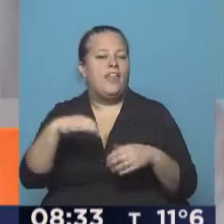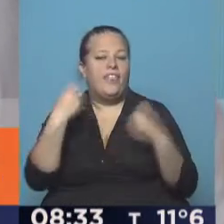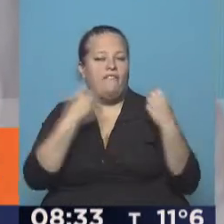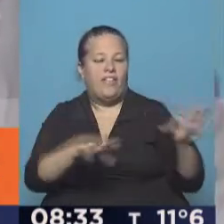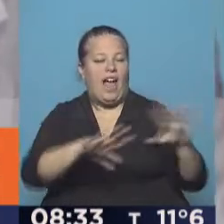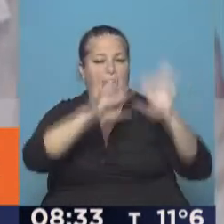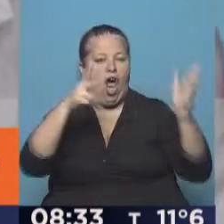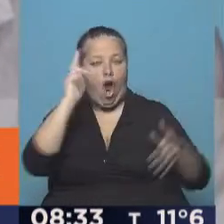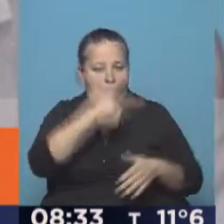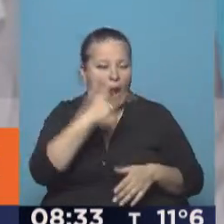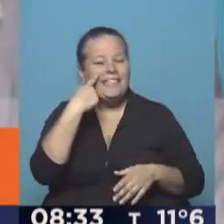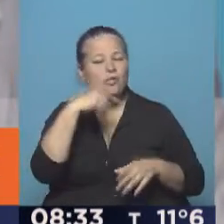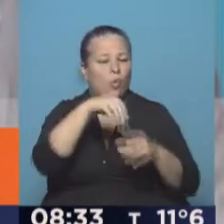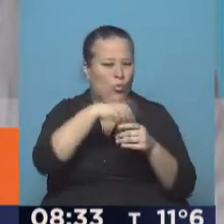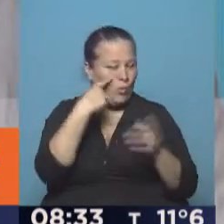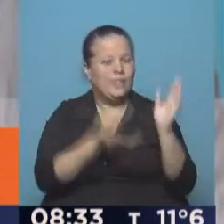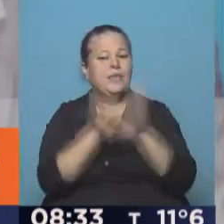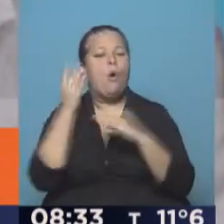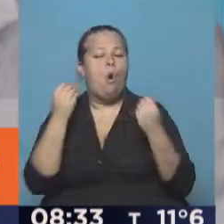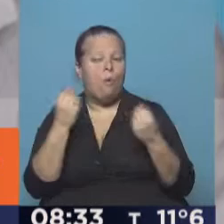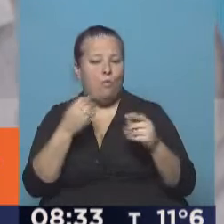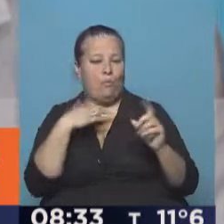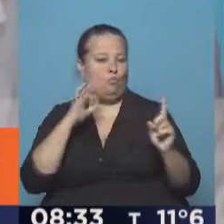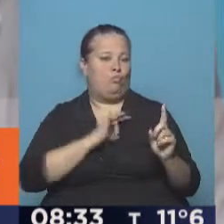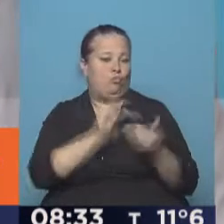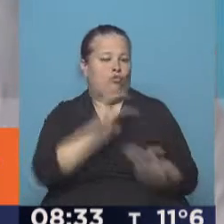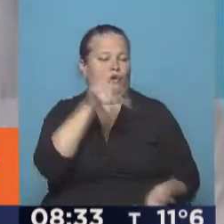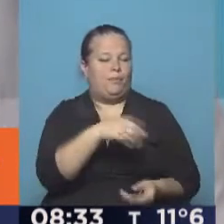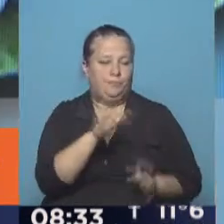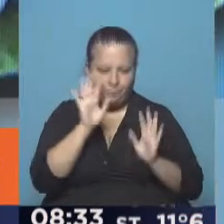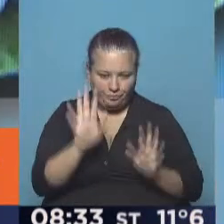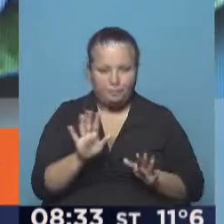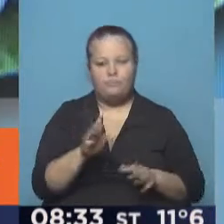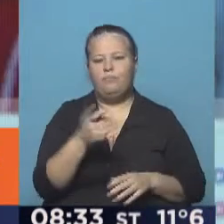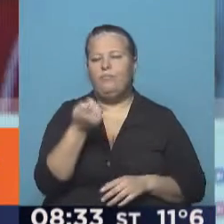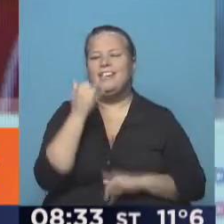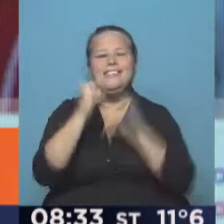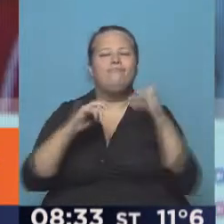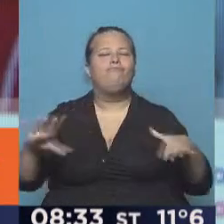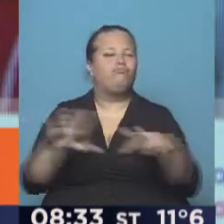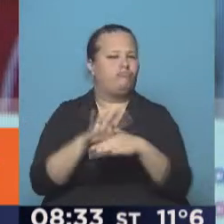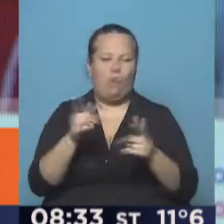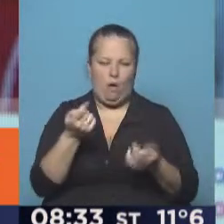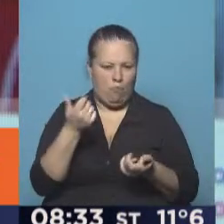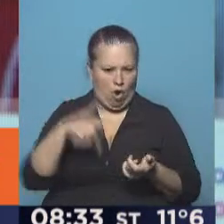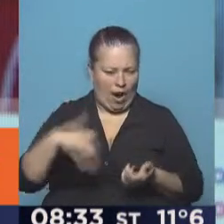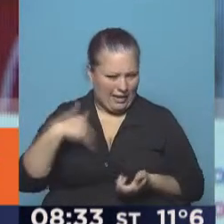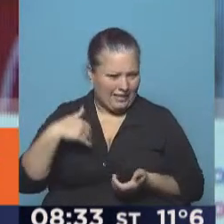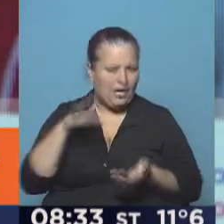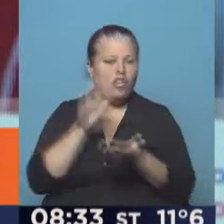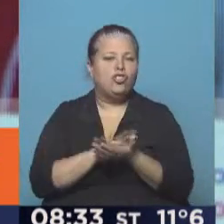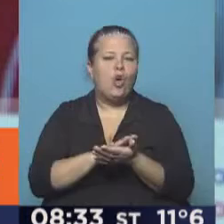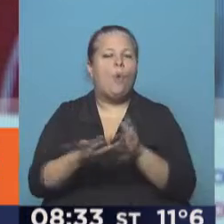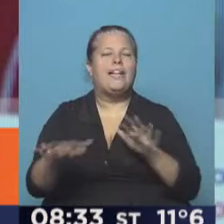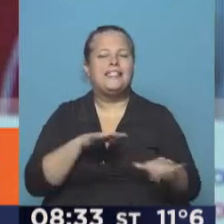abandonar el hogar o el instituto donde estuvieron conviviendo los últimos años de su vida? Mirá, hay muy pocos datos en Argentina respecto de la